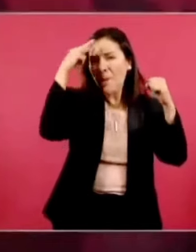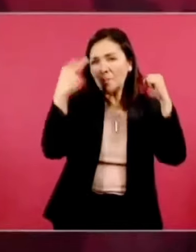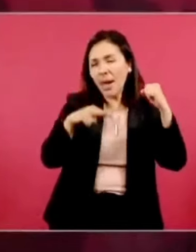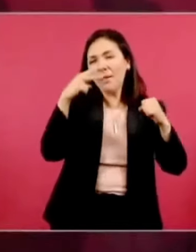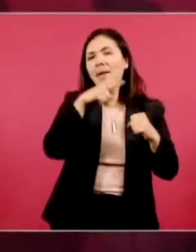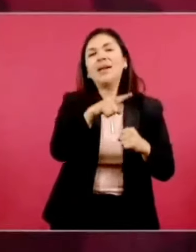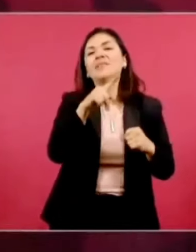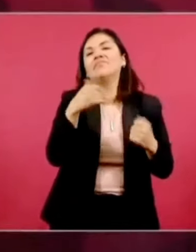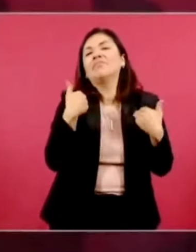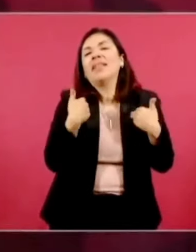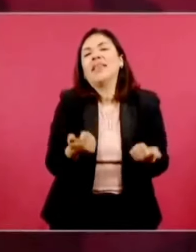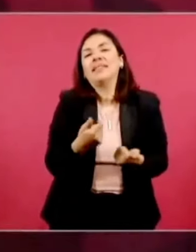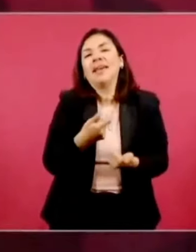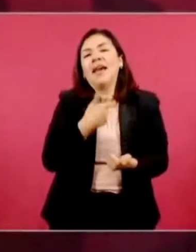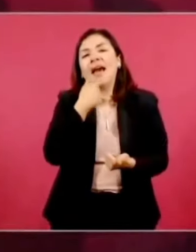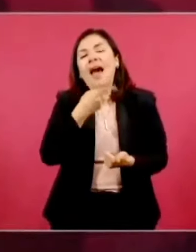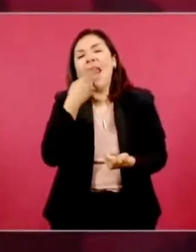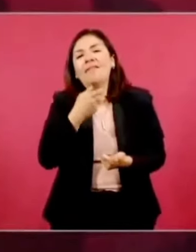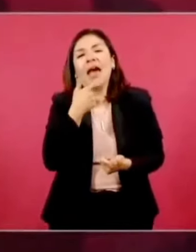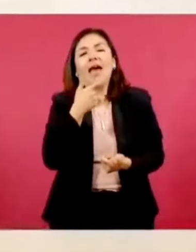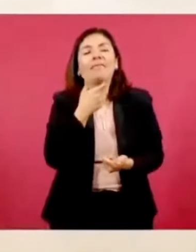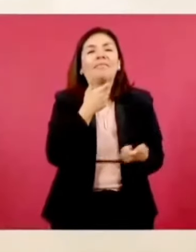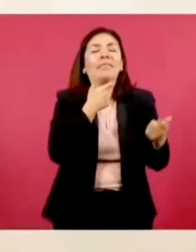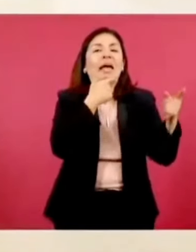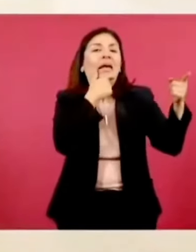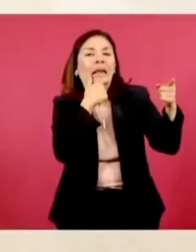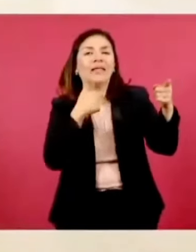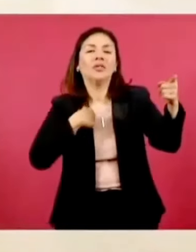que entendía, porque yo no hablo inglés.